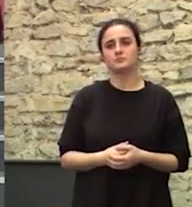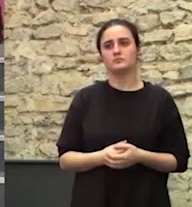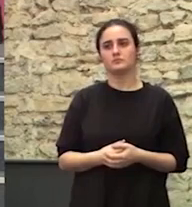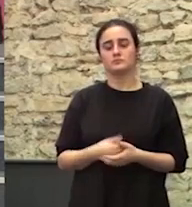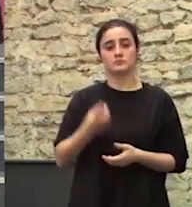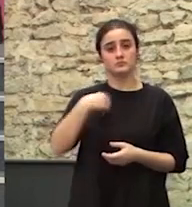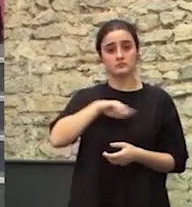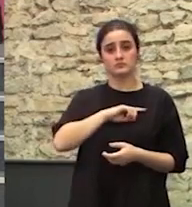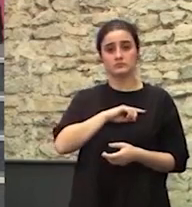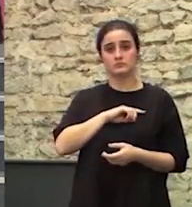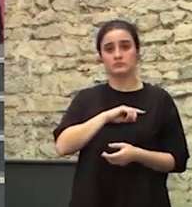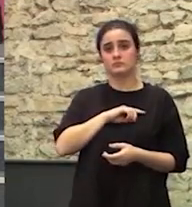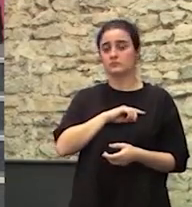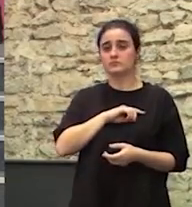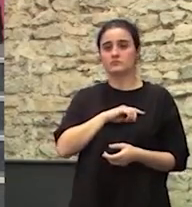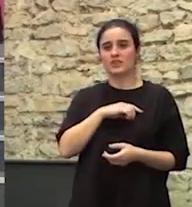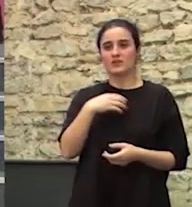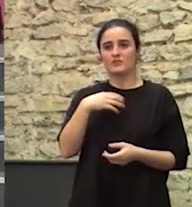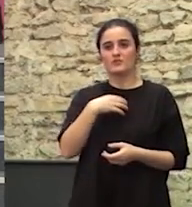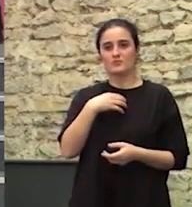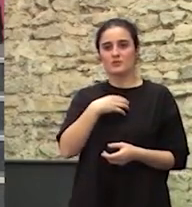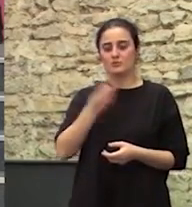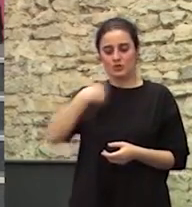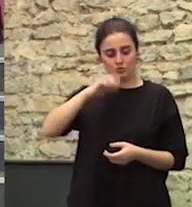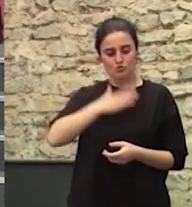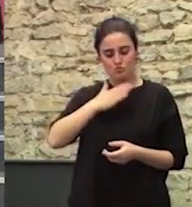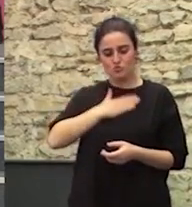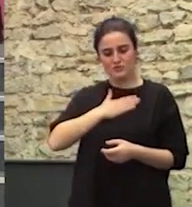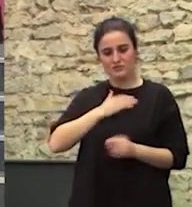No podemos No podemos Despreciar a los nuestros